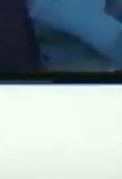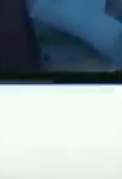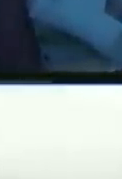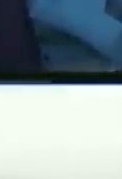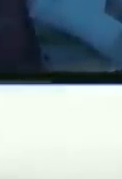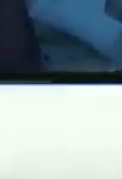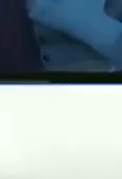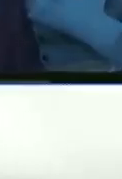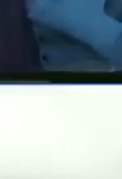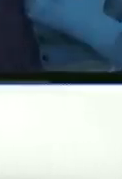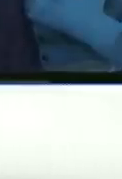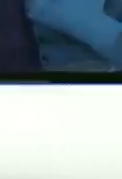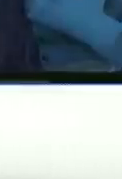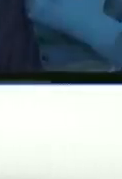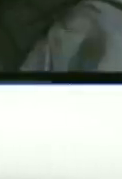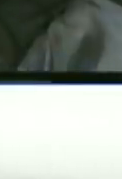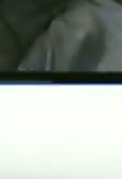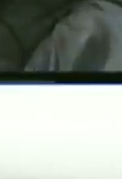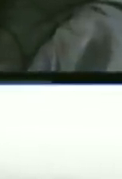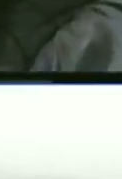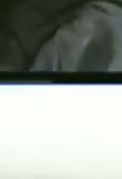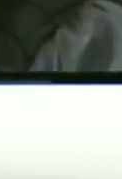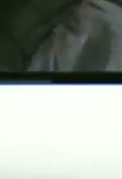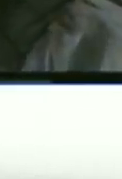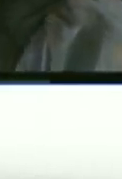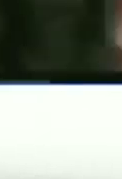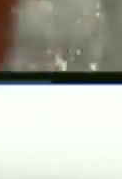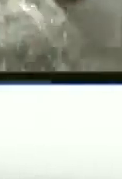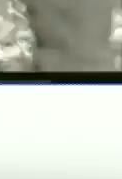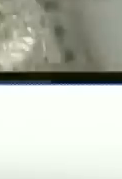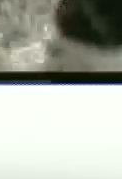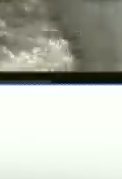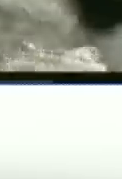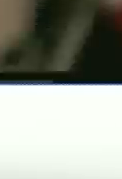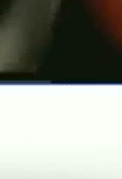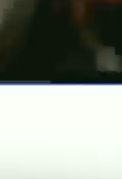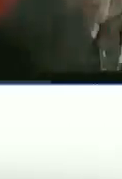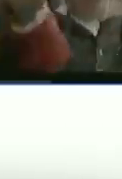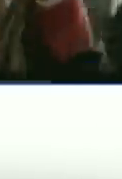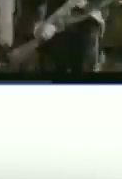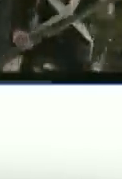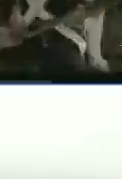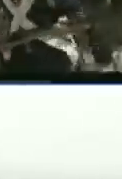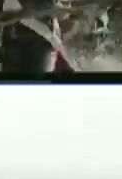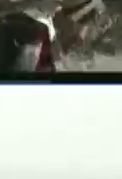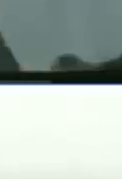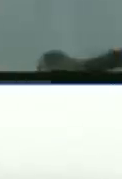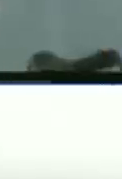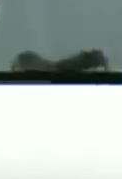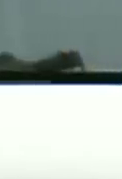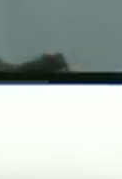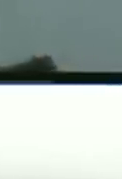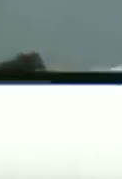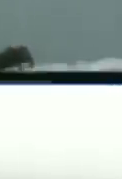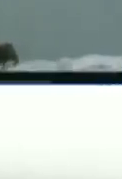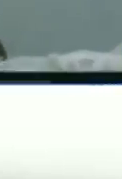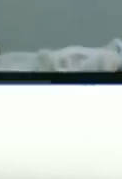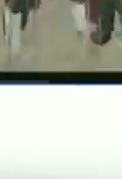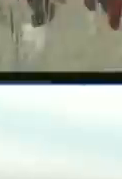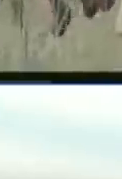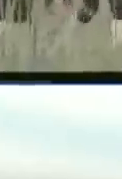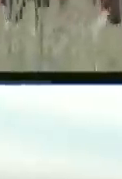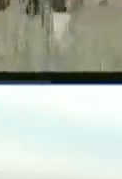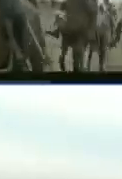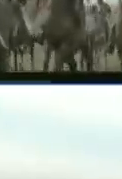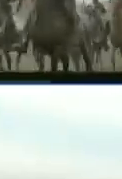está el cabo capote están los hermanos del valle está negro primero está bolívar está todas